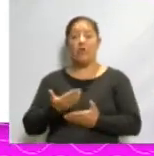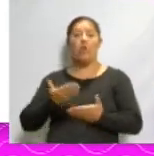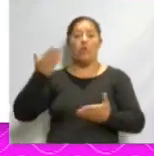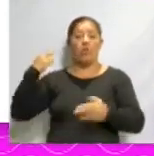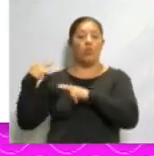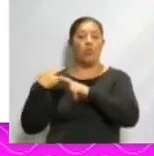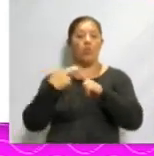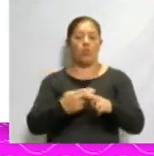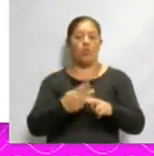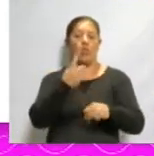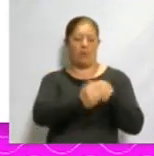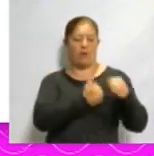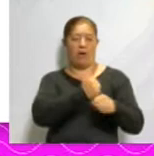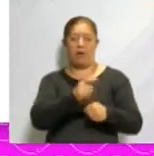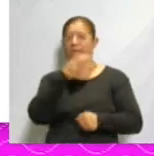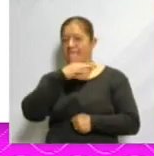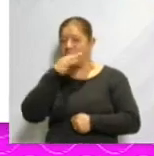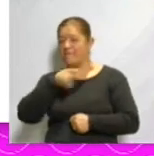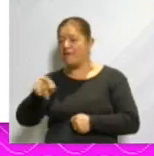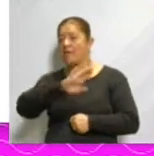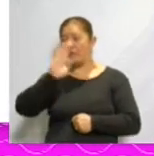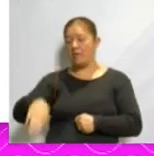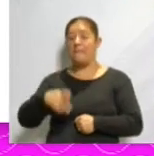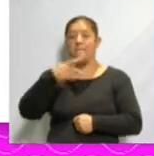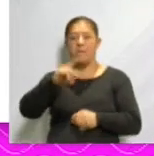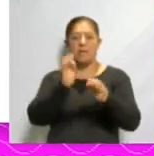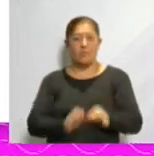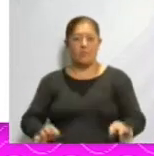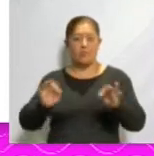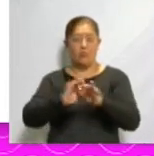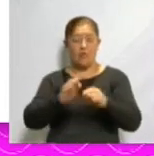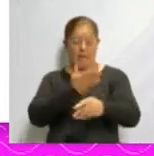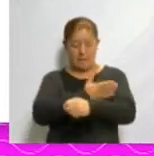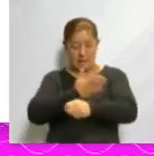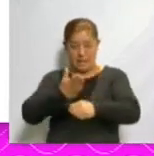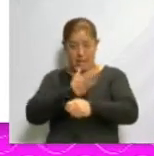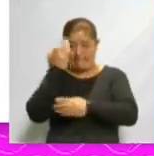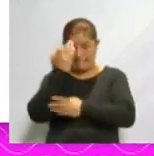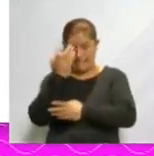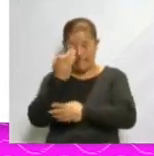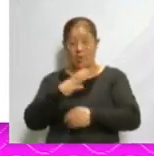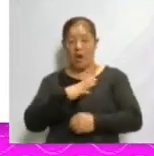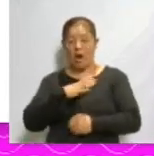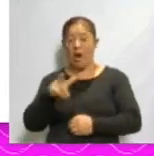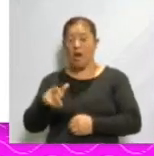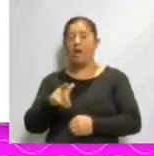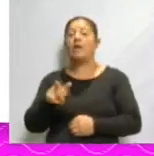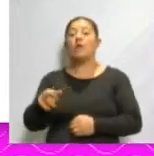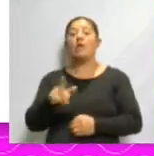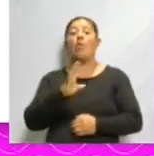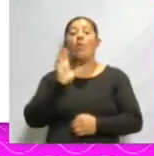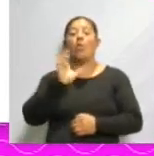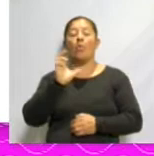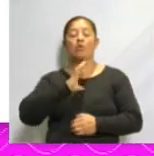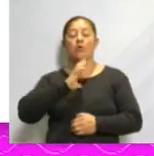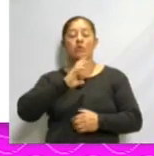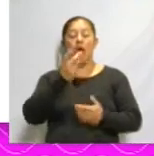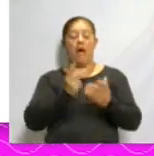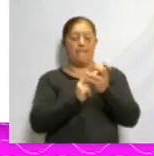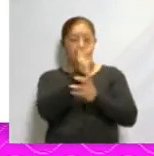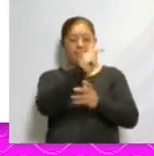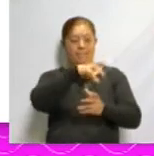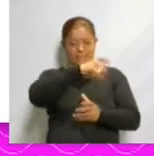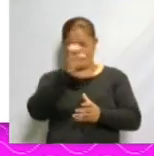sus muertos. Sin embargo, el periodo más importante para este ritual se hacía al terminar las cosechas, precisamente